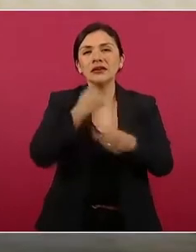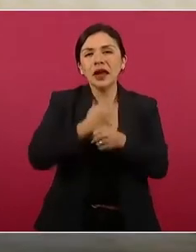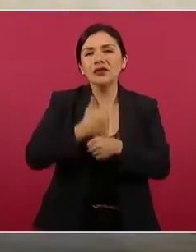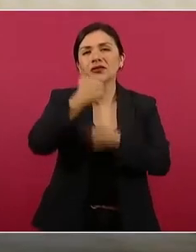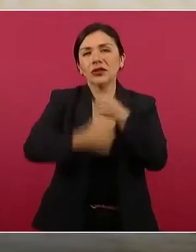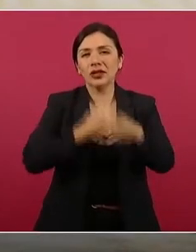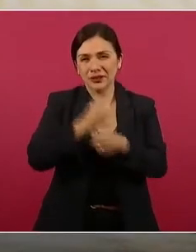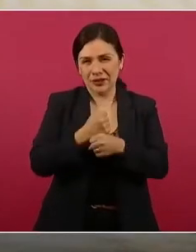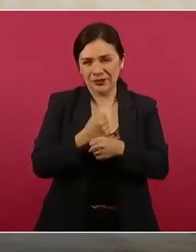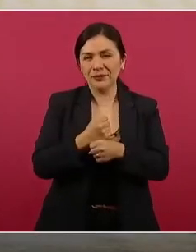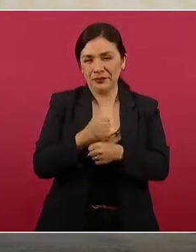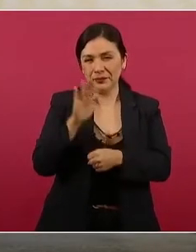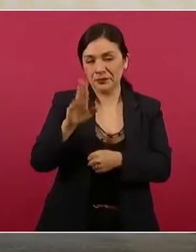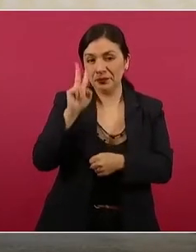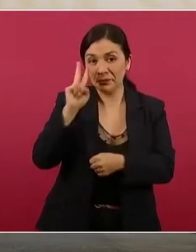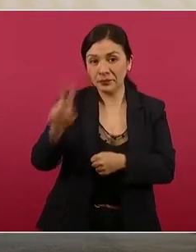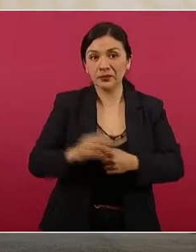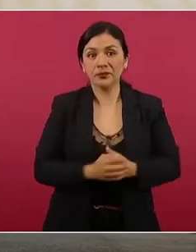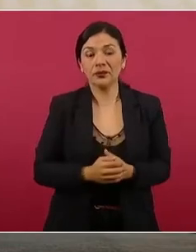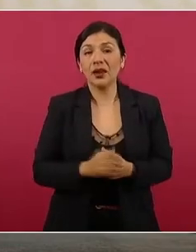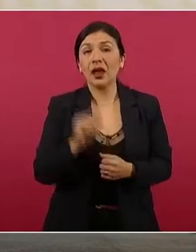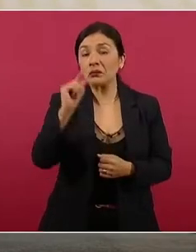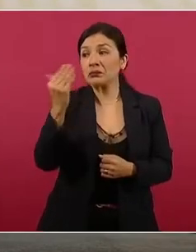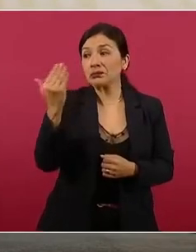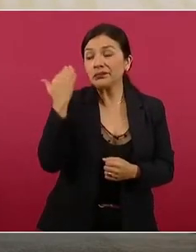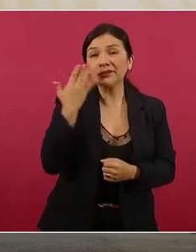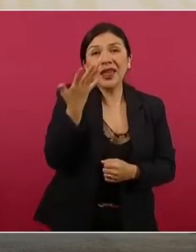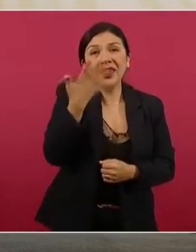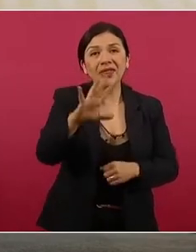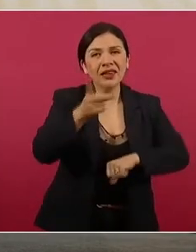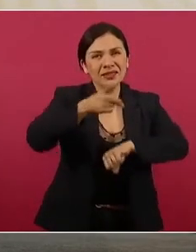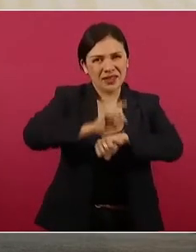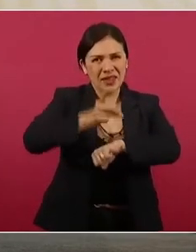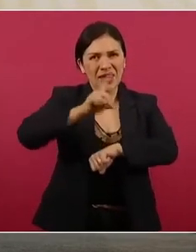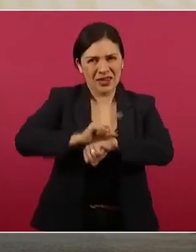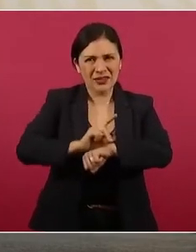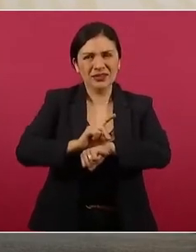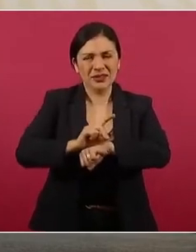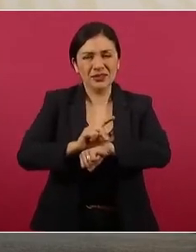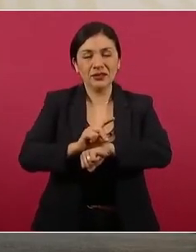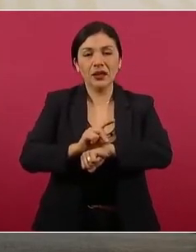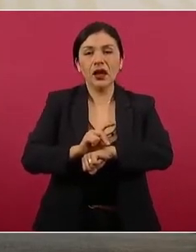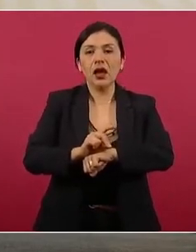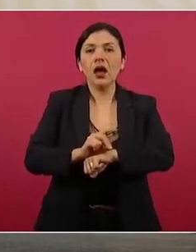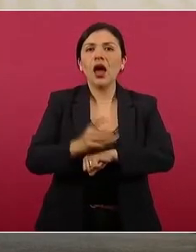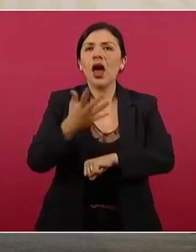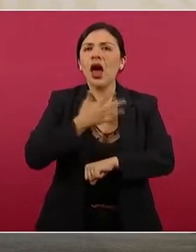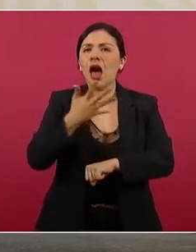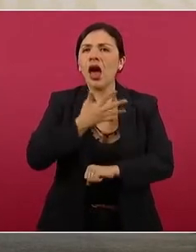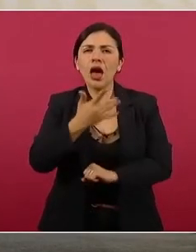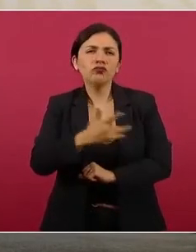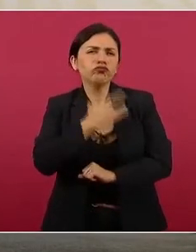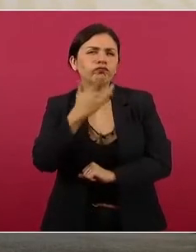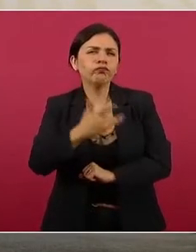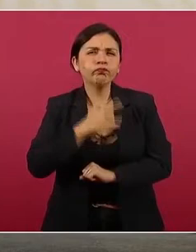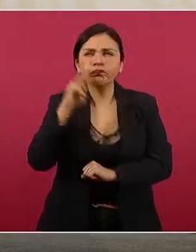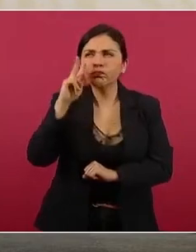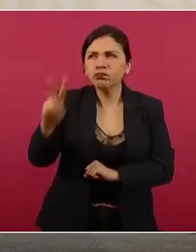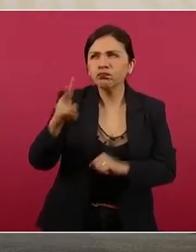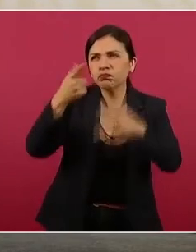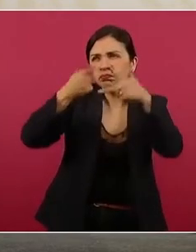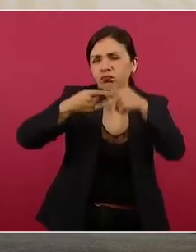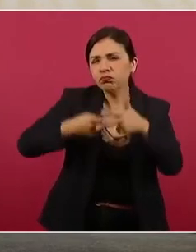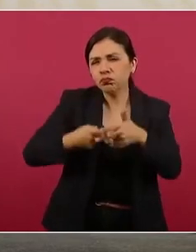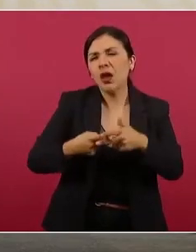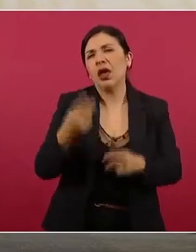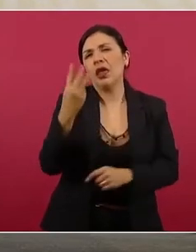nosotros traíamos hasta hace 10 días una apreciación de